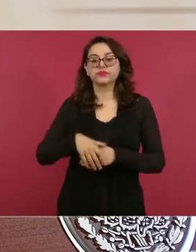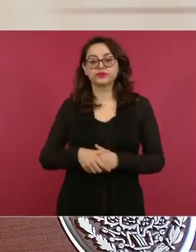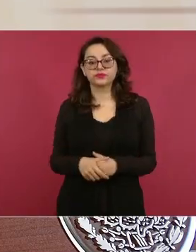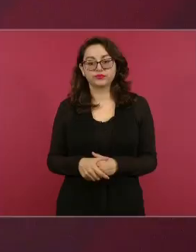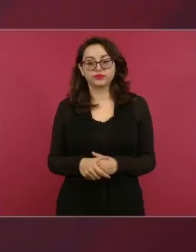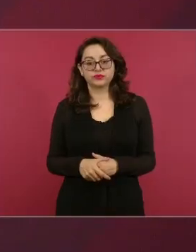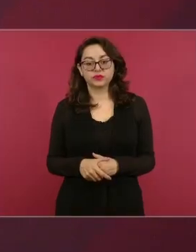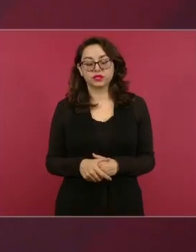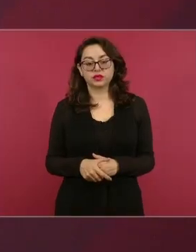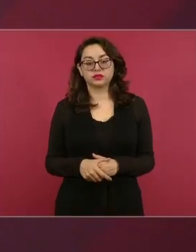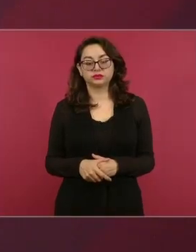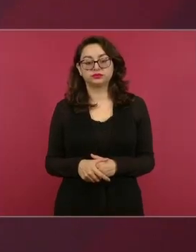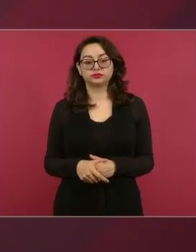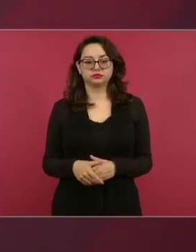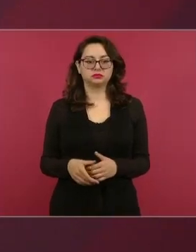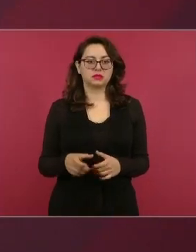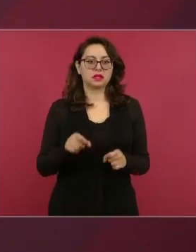sobre eso,